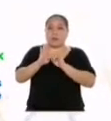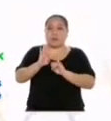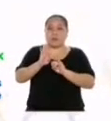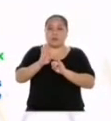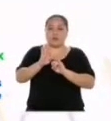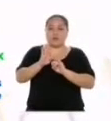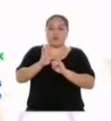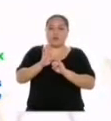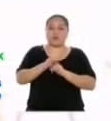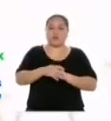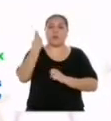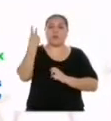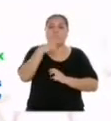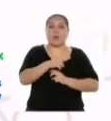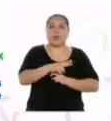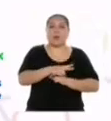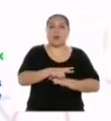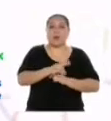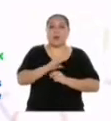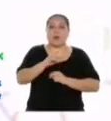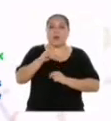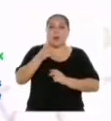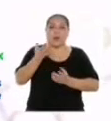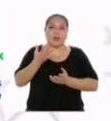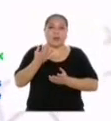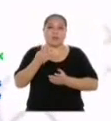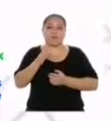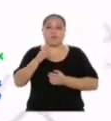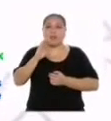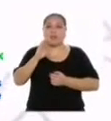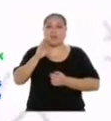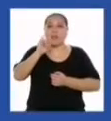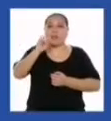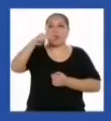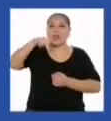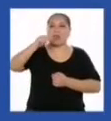Profesor, veo que la columna de intervalos de datos está escrita diferente.